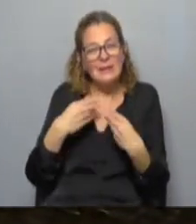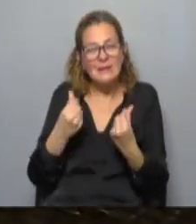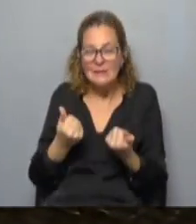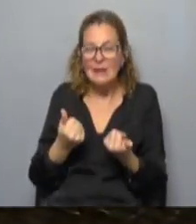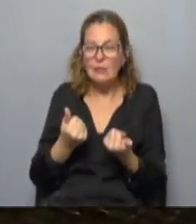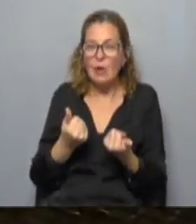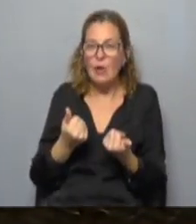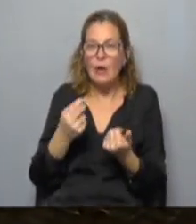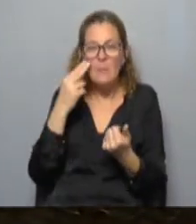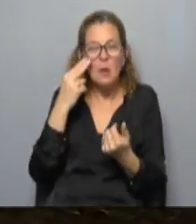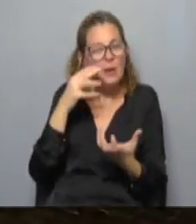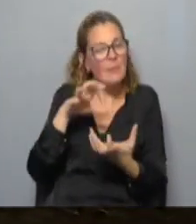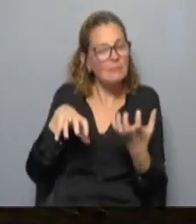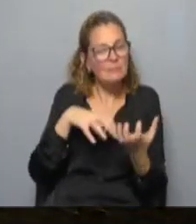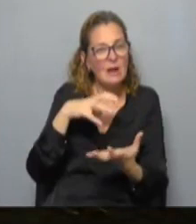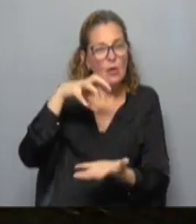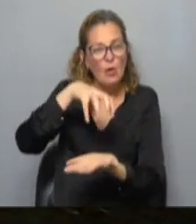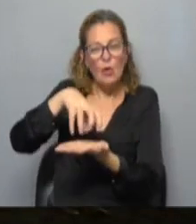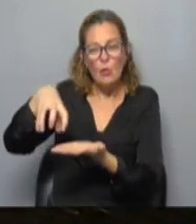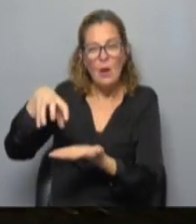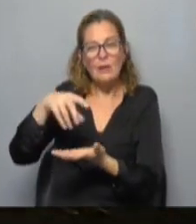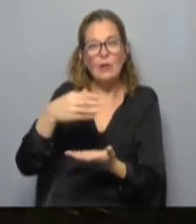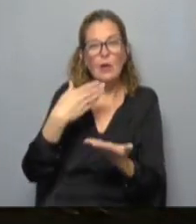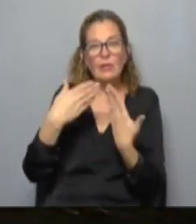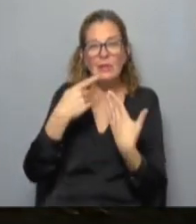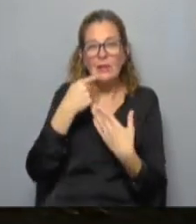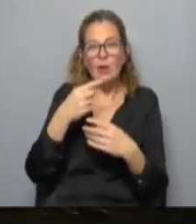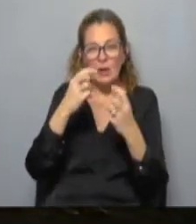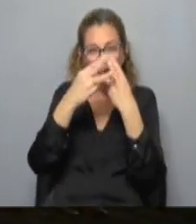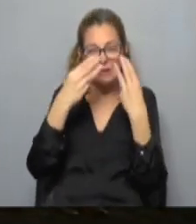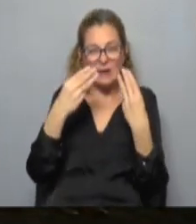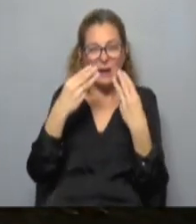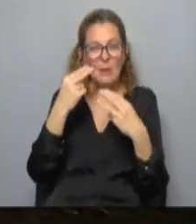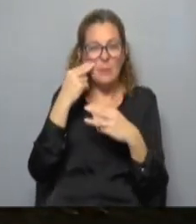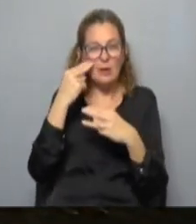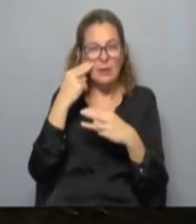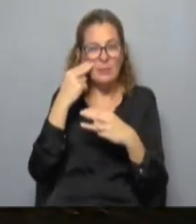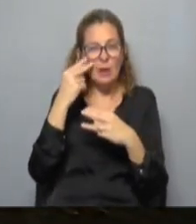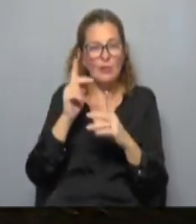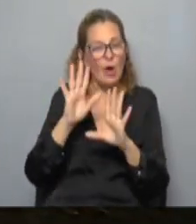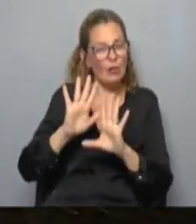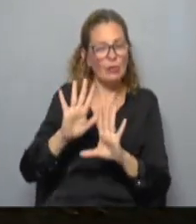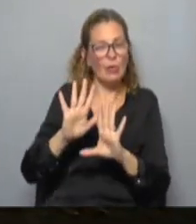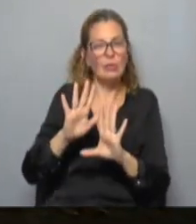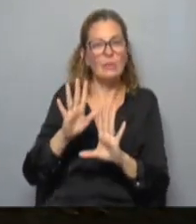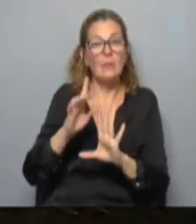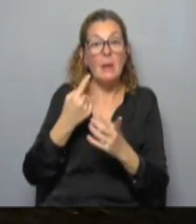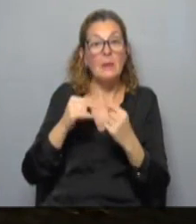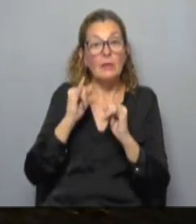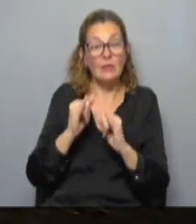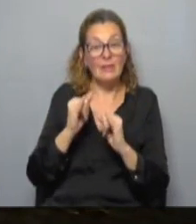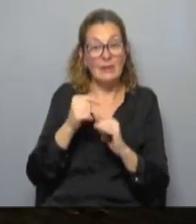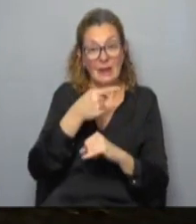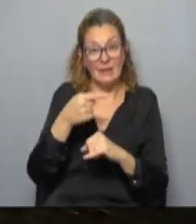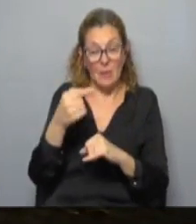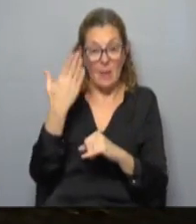el conflicto en las bases y nos comentaron que en general el conflicto en la planta no se estaba sintiendo pero que sí fue así